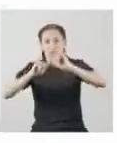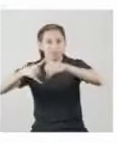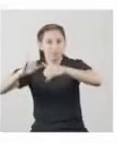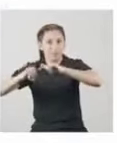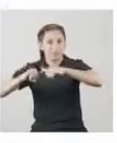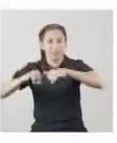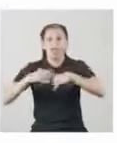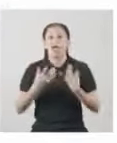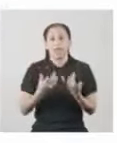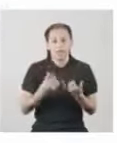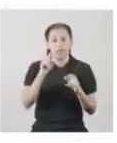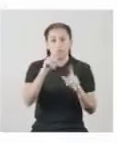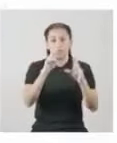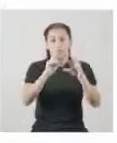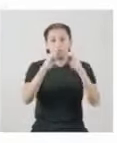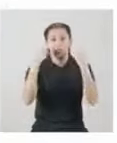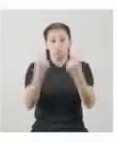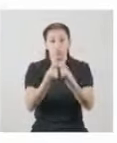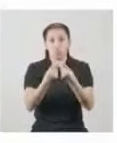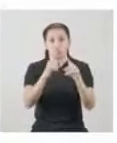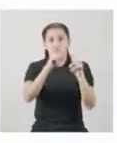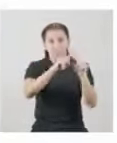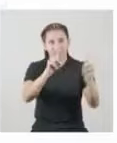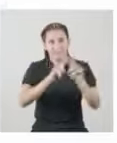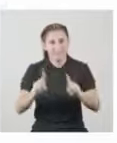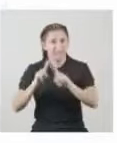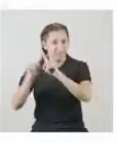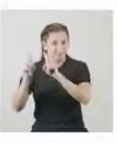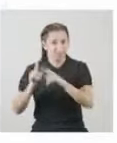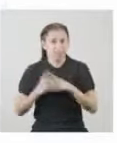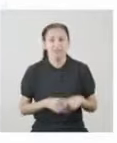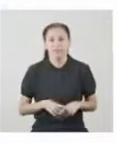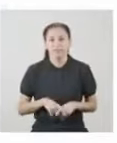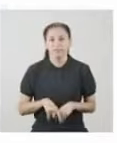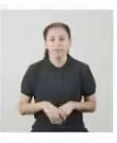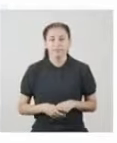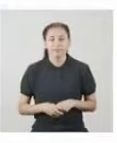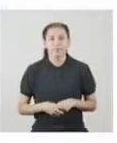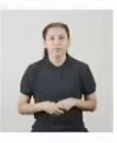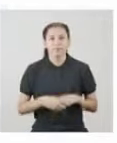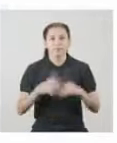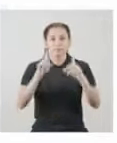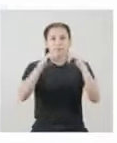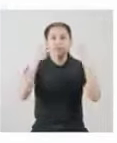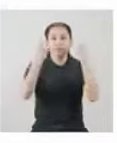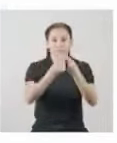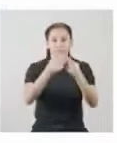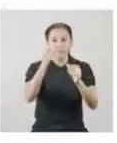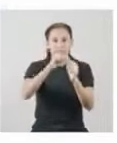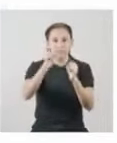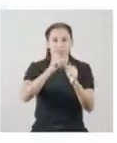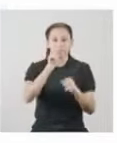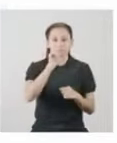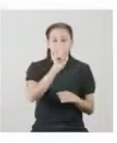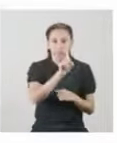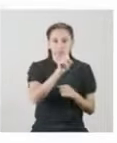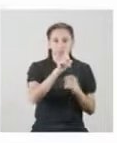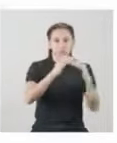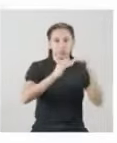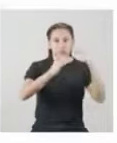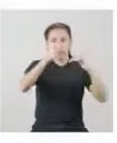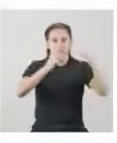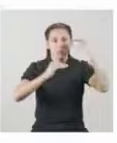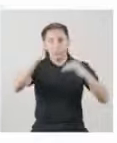otra Y en cada uno de estos grupos, las diferencias son distintas En el grupo 1, la